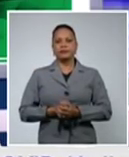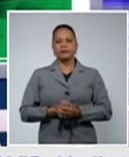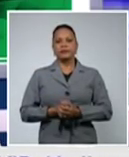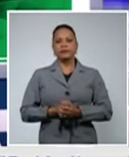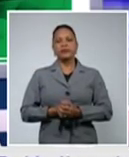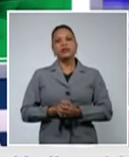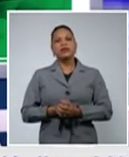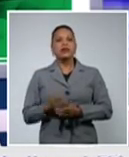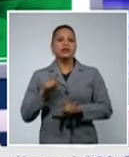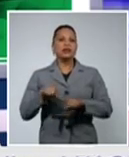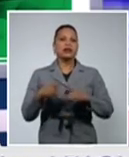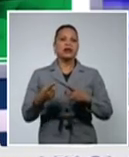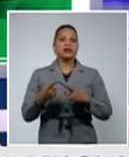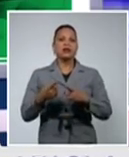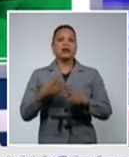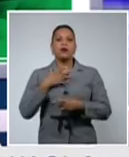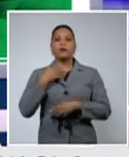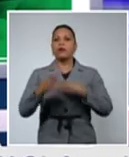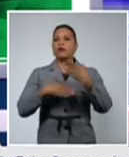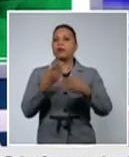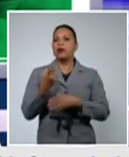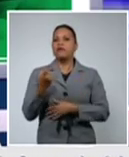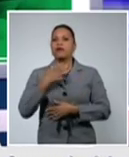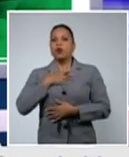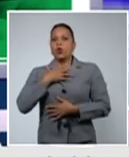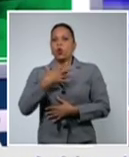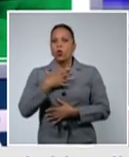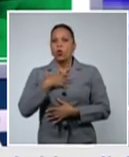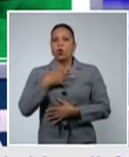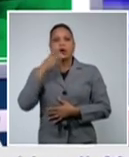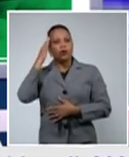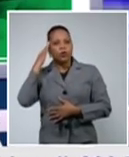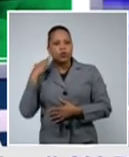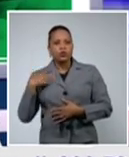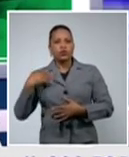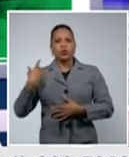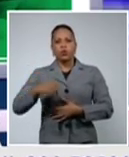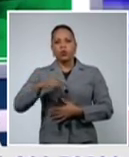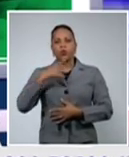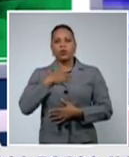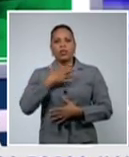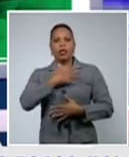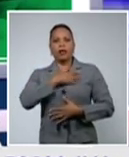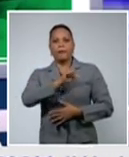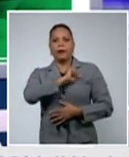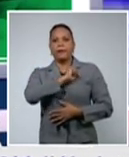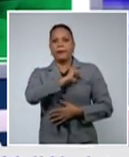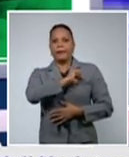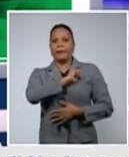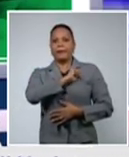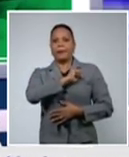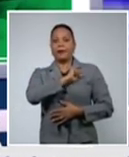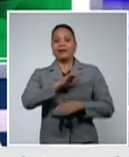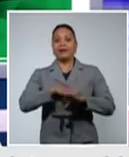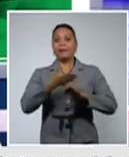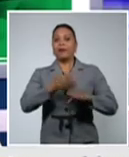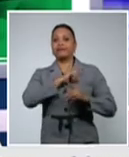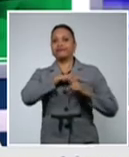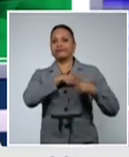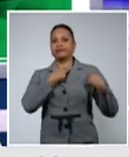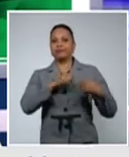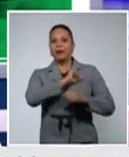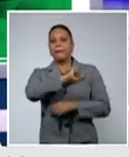cuadro agudo de falta de aire, sudoración, taquicardia, seguida de un paro cardíaco, que no respondió a las